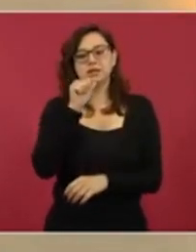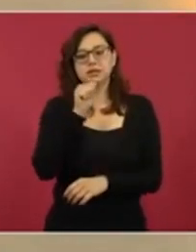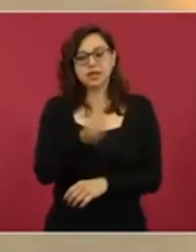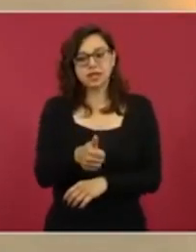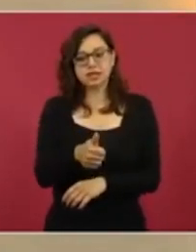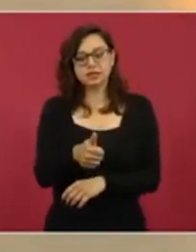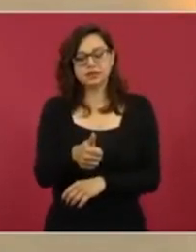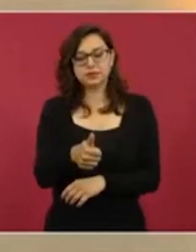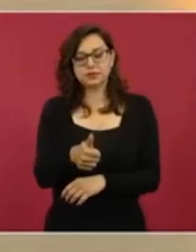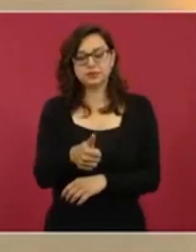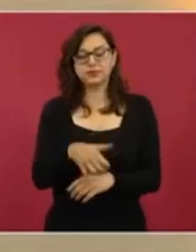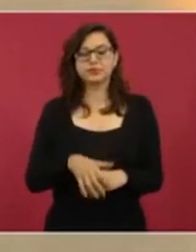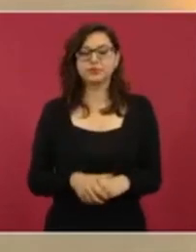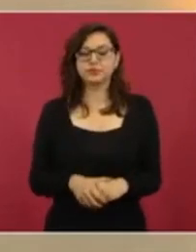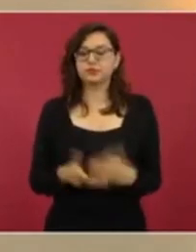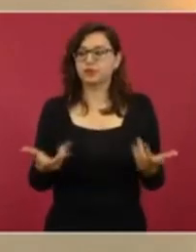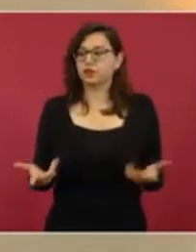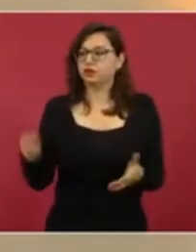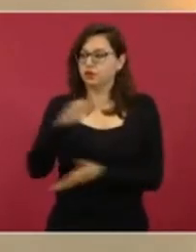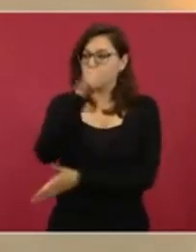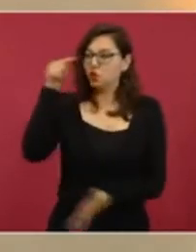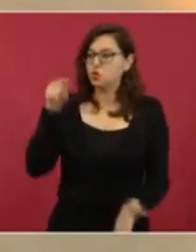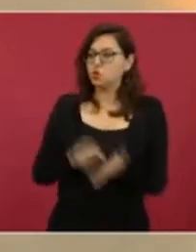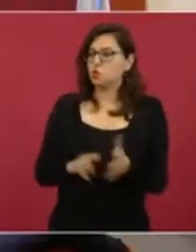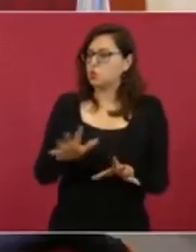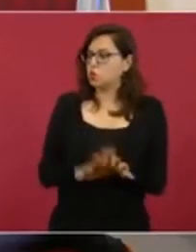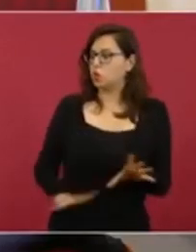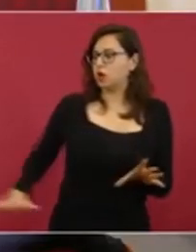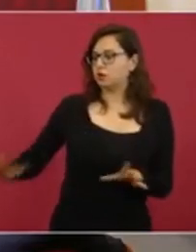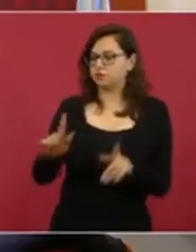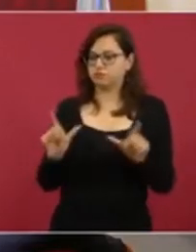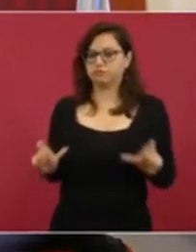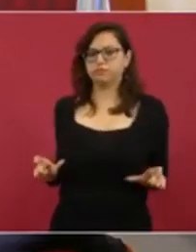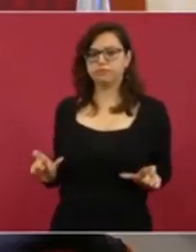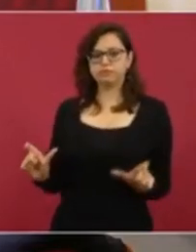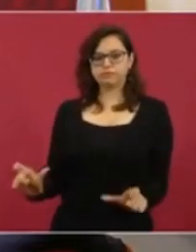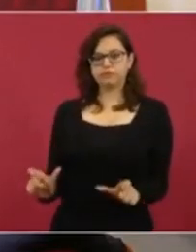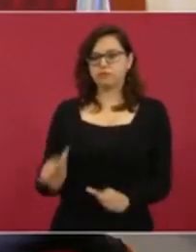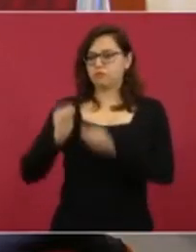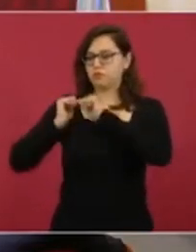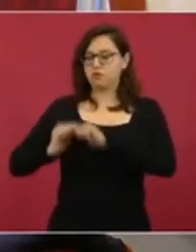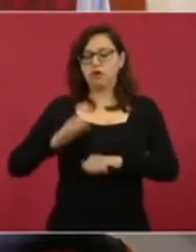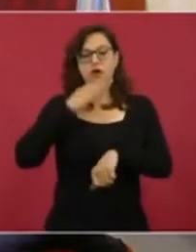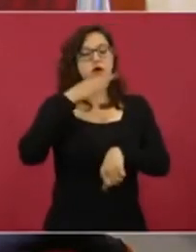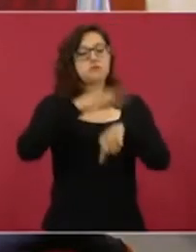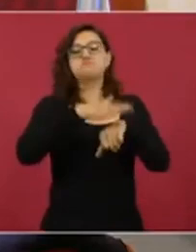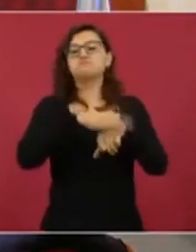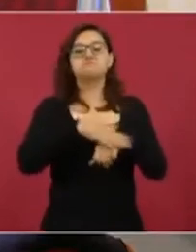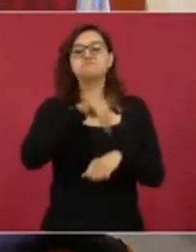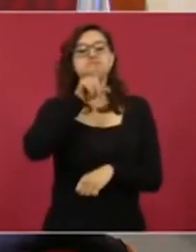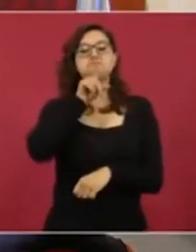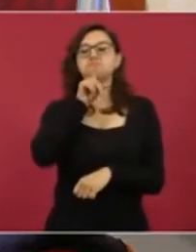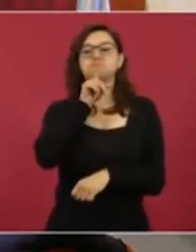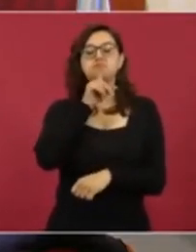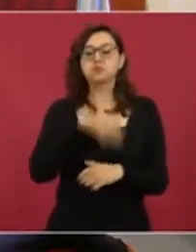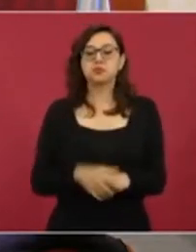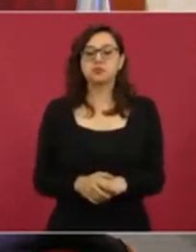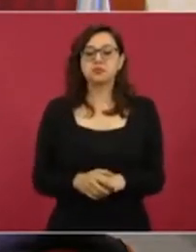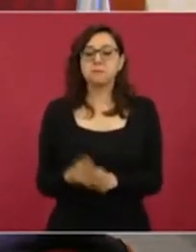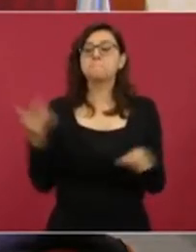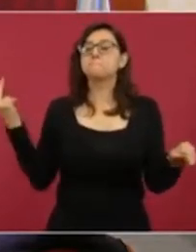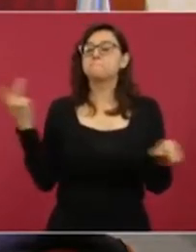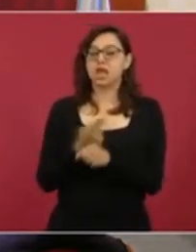asegurar la escena y alertar a las autoridades. Fue que después del conocimiento de los hechos,